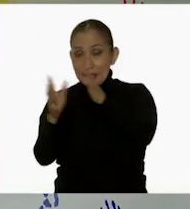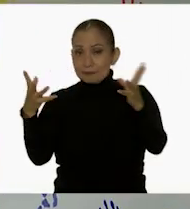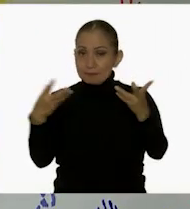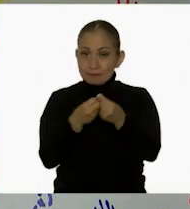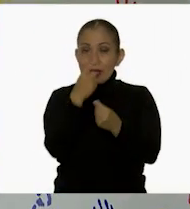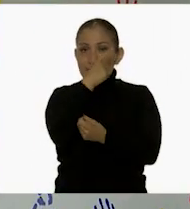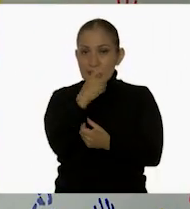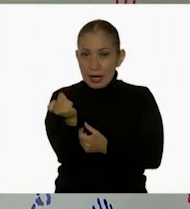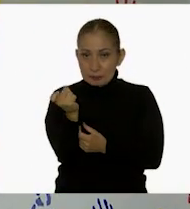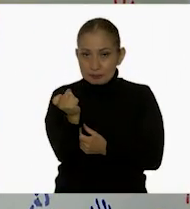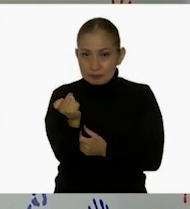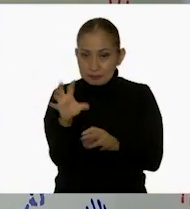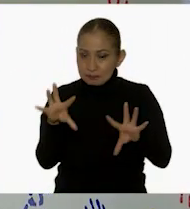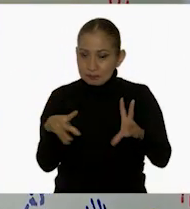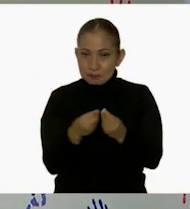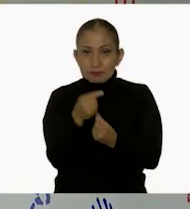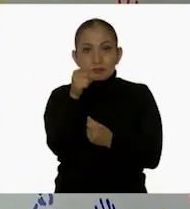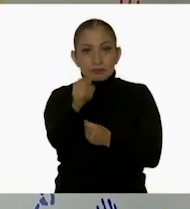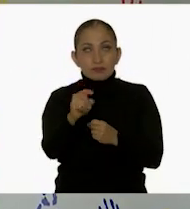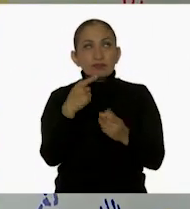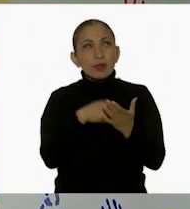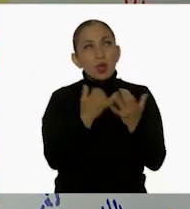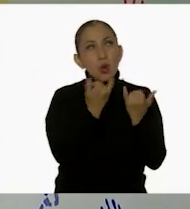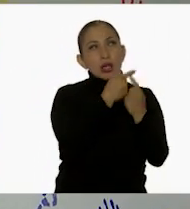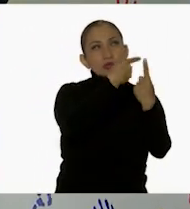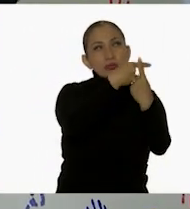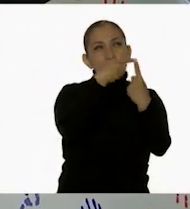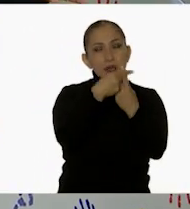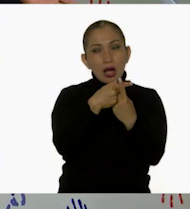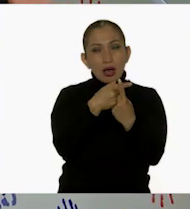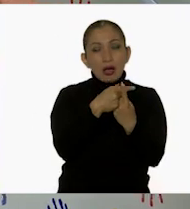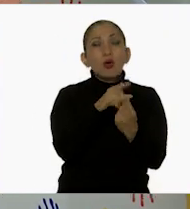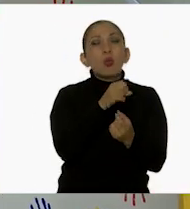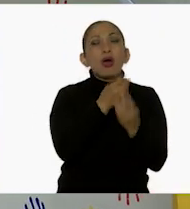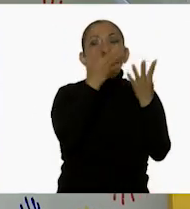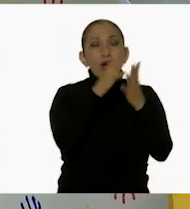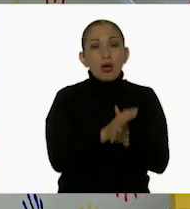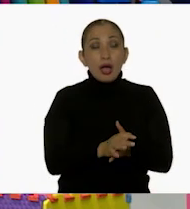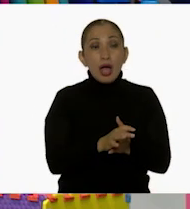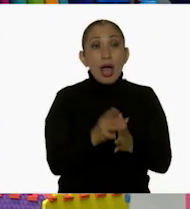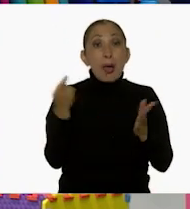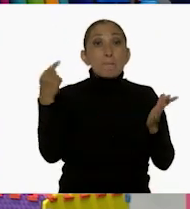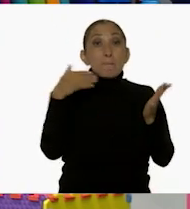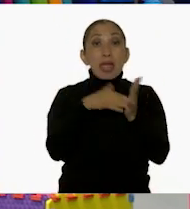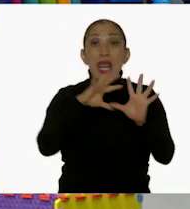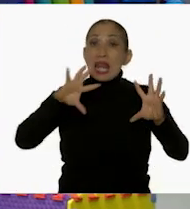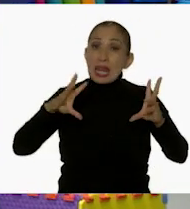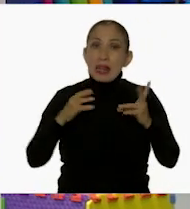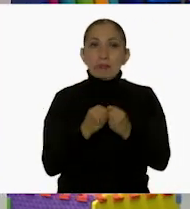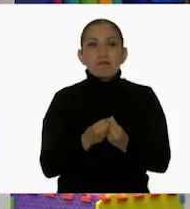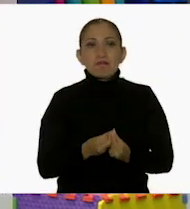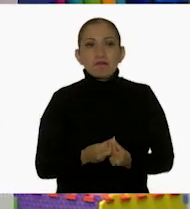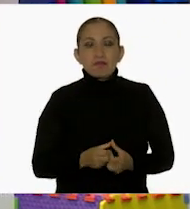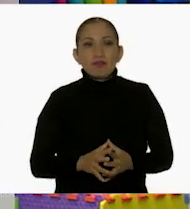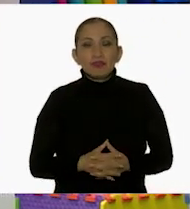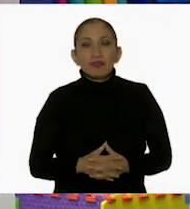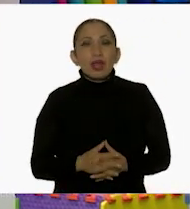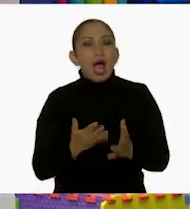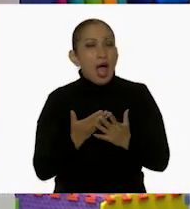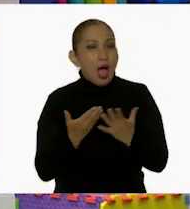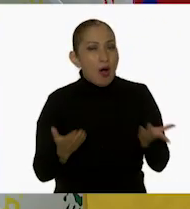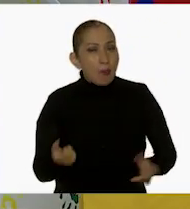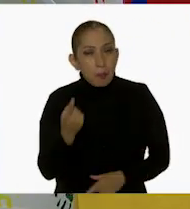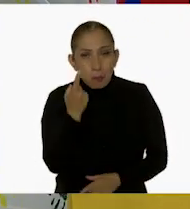pesos. En total, si ustedes sumaron igual que nosotros son, ¿cuánto, Ale? Mil pesos. Mil pesos. Bueno, vamos